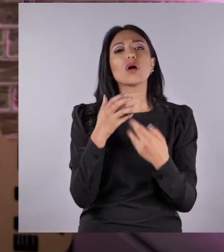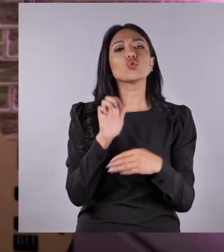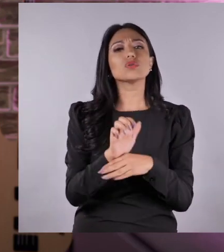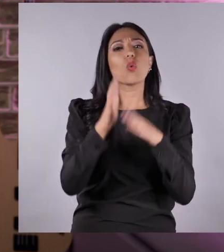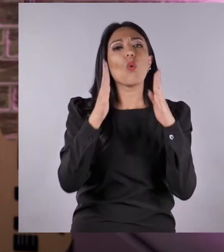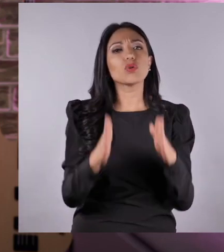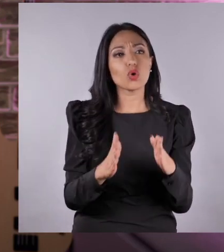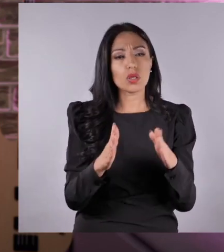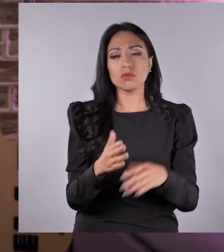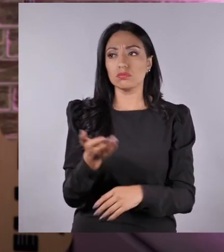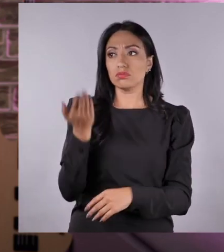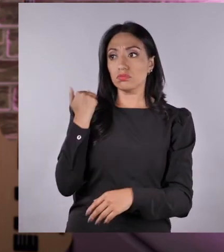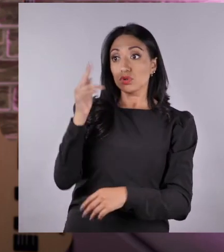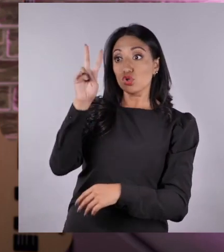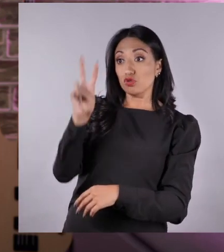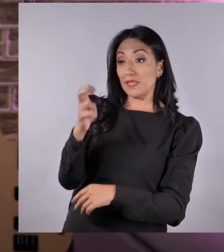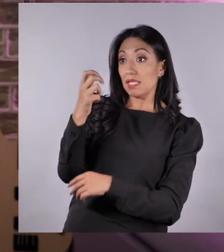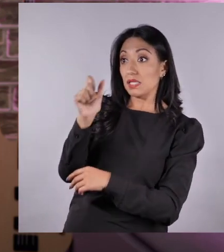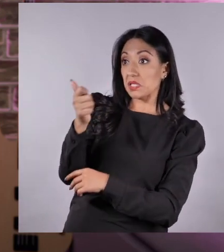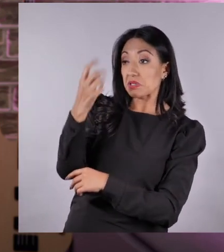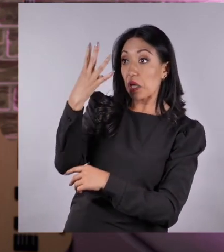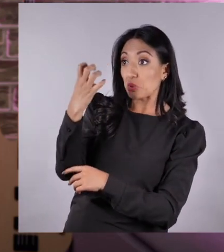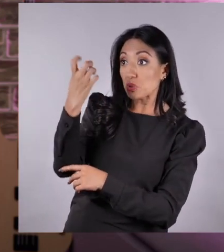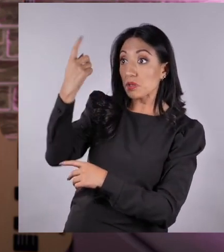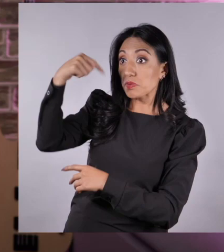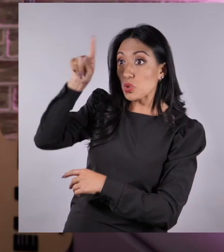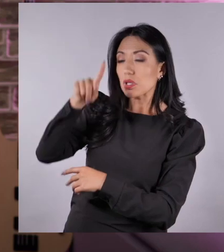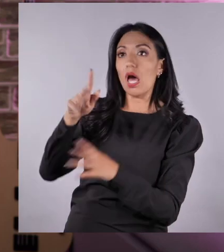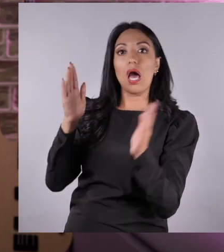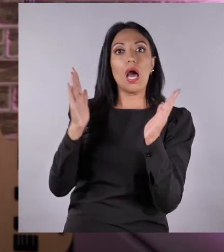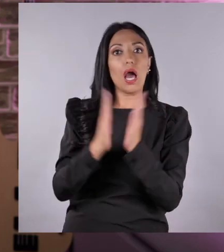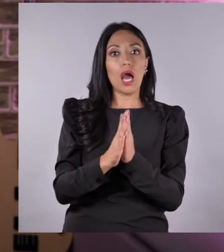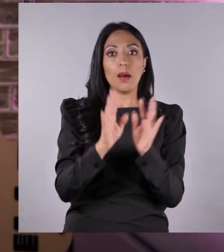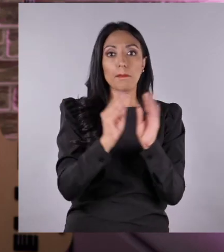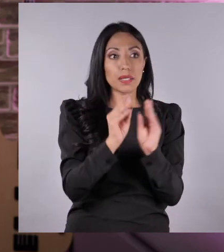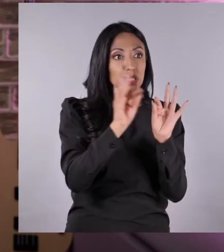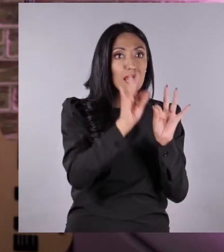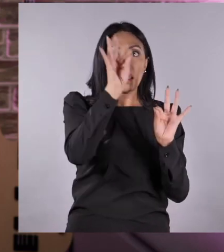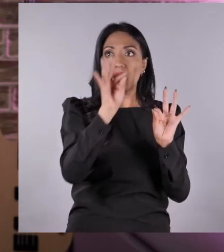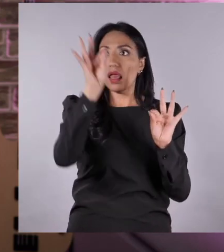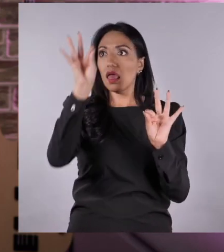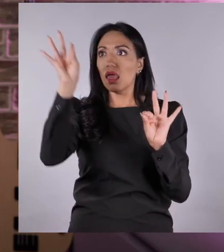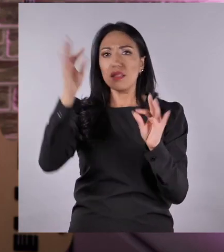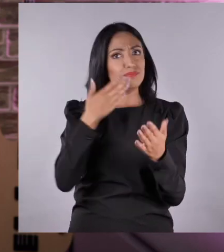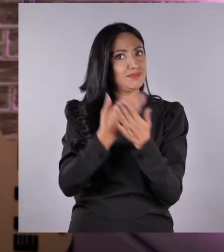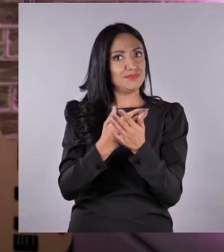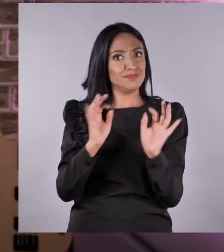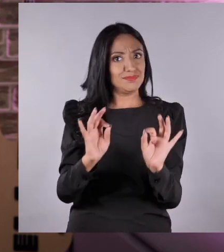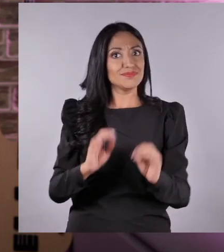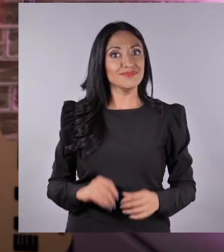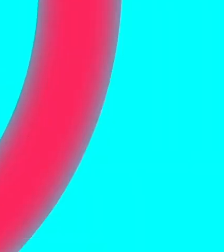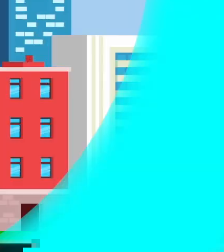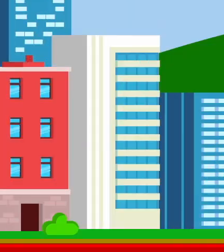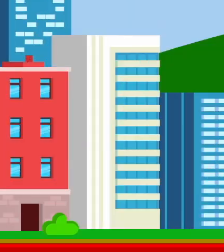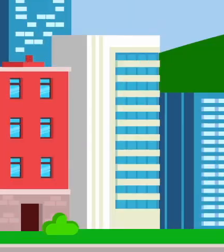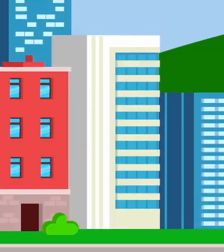ecuatorianos éramos en el 2010, de paso aprendimos a hacer gráficos poligonales. ¡Gracias, Nick!